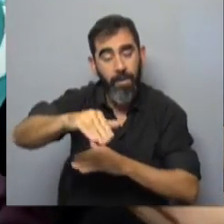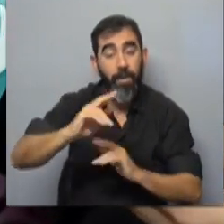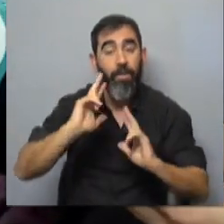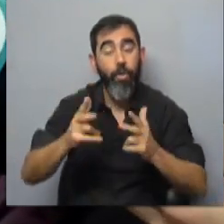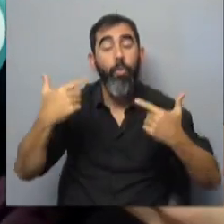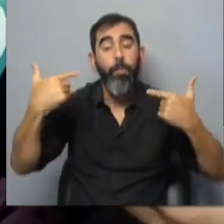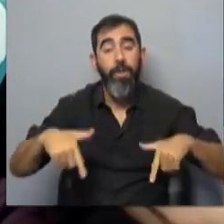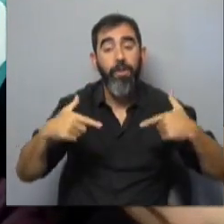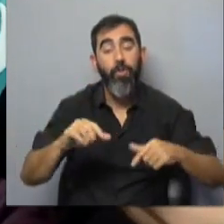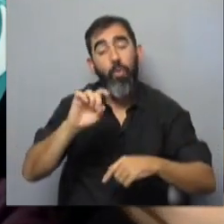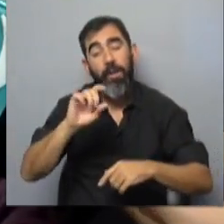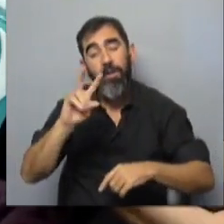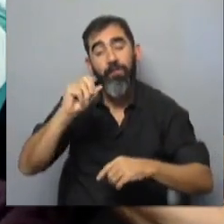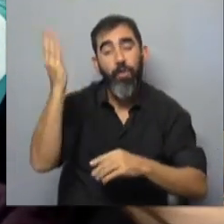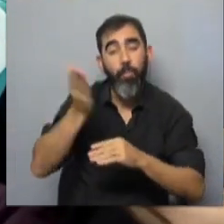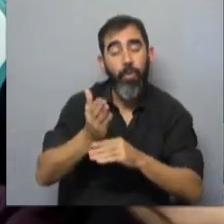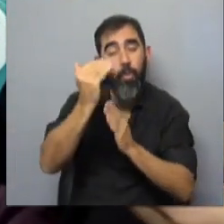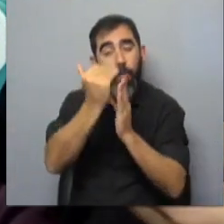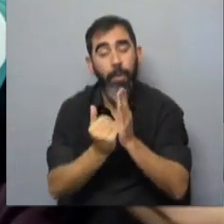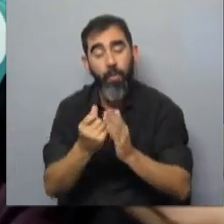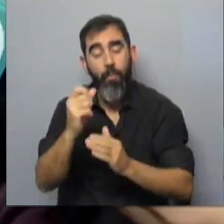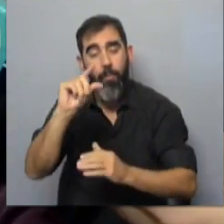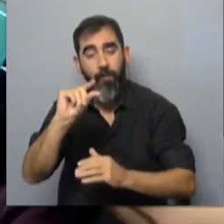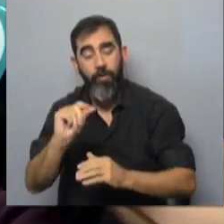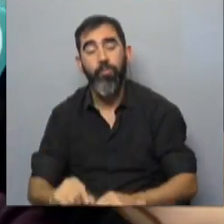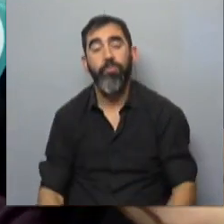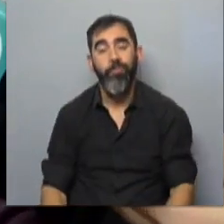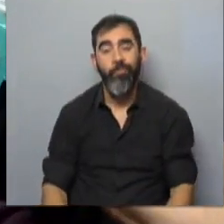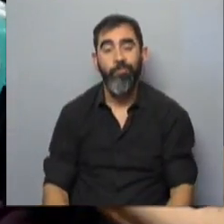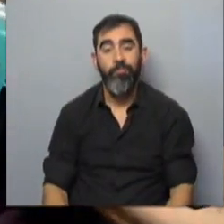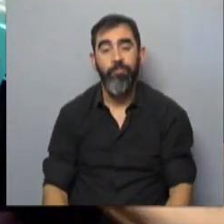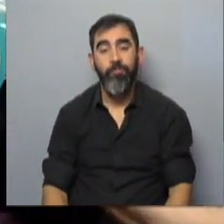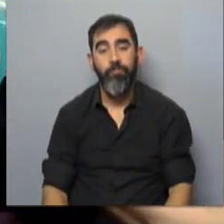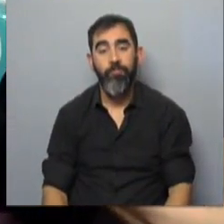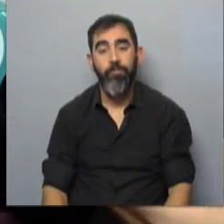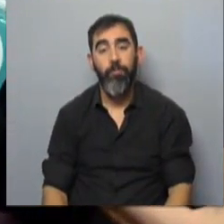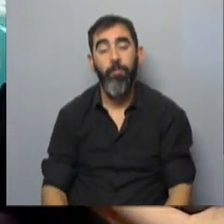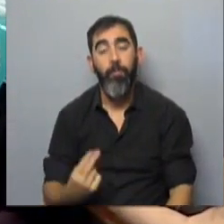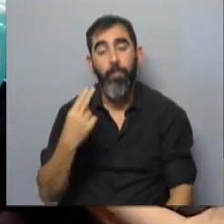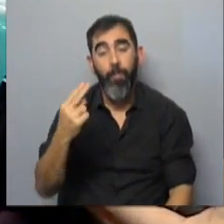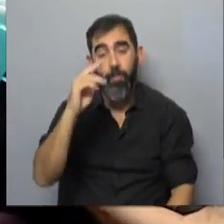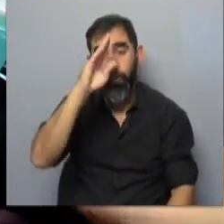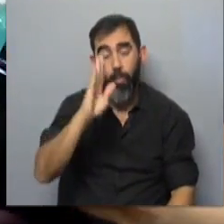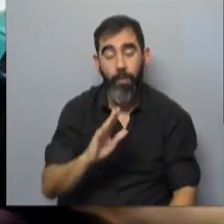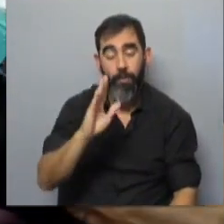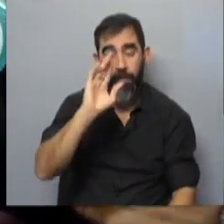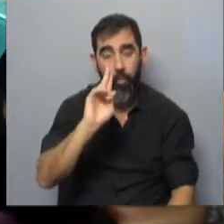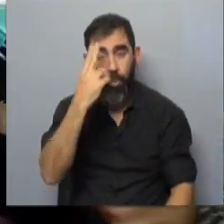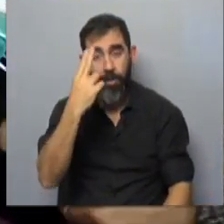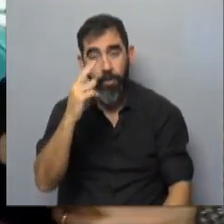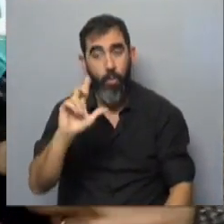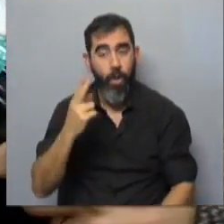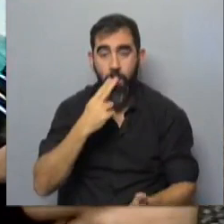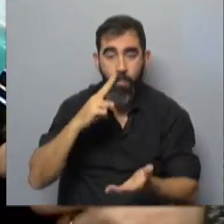ministro traerá entre 15 y 20% de reducción de costos en este corte. ...de habilitación de plantas entre Uruguay y Brasil. No hay